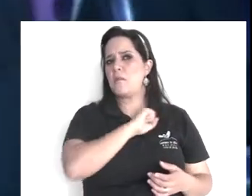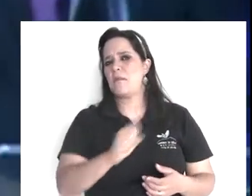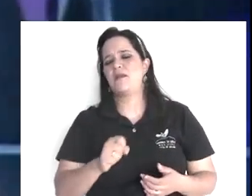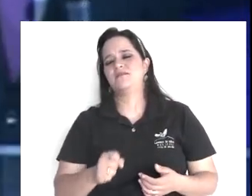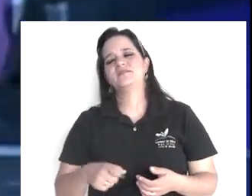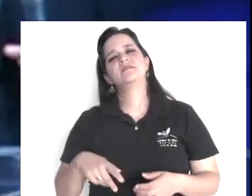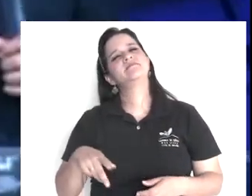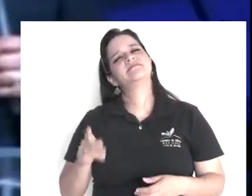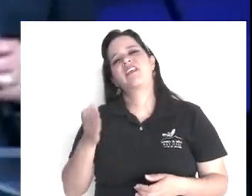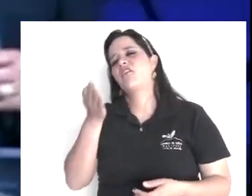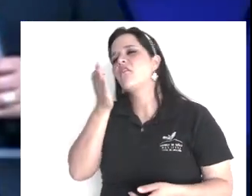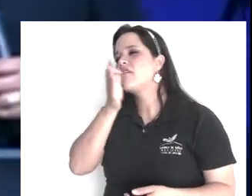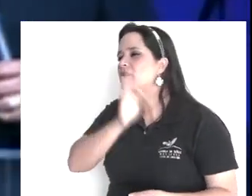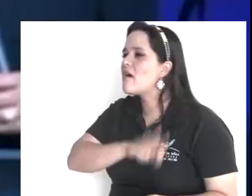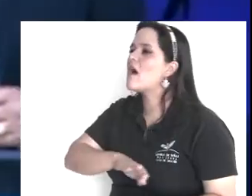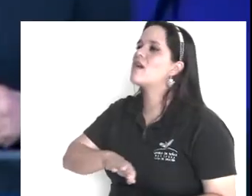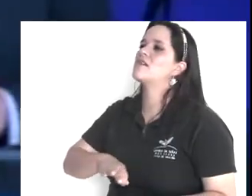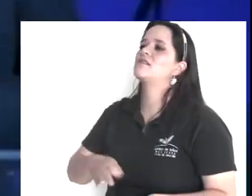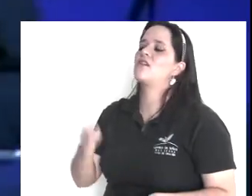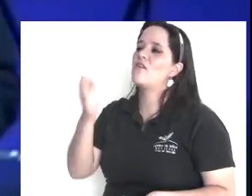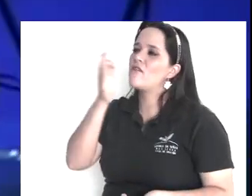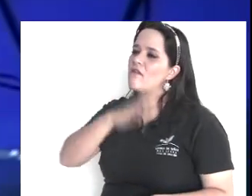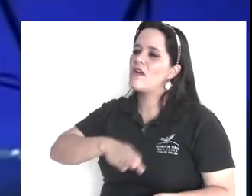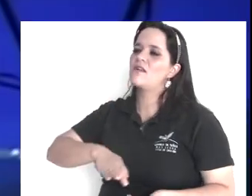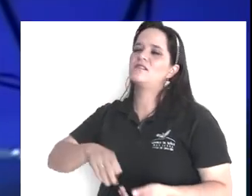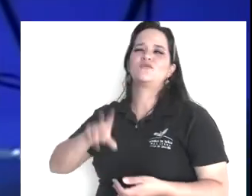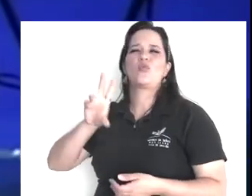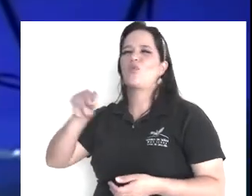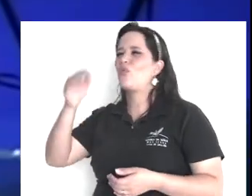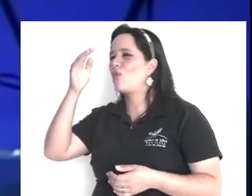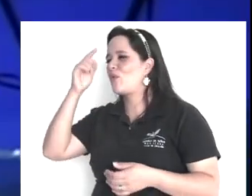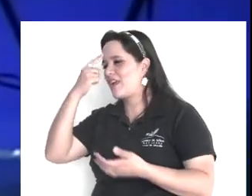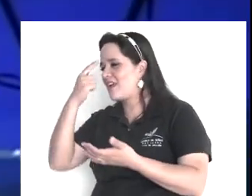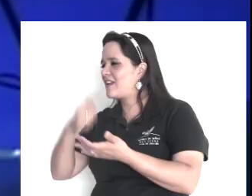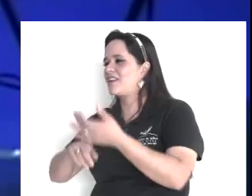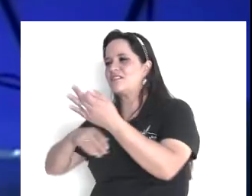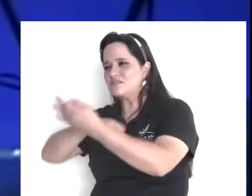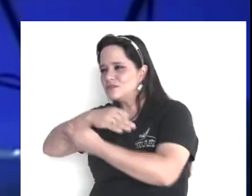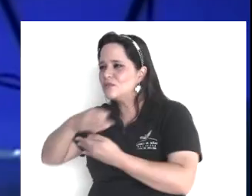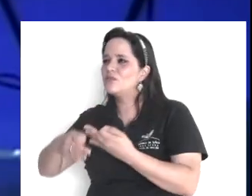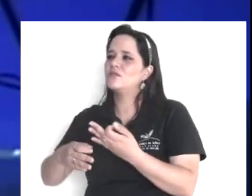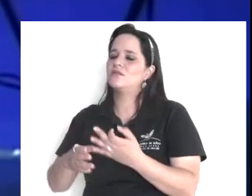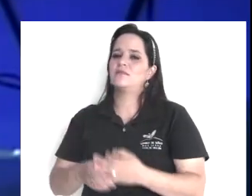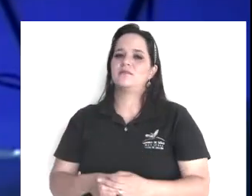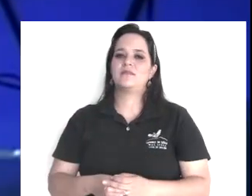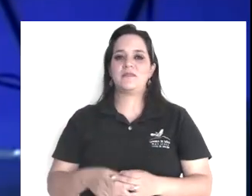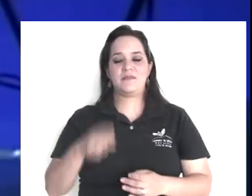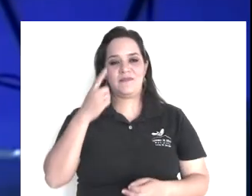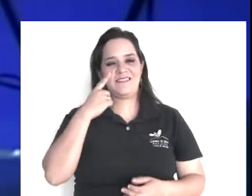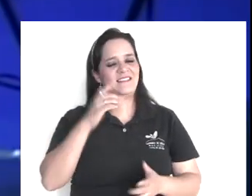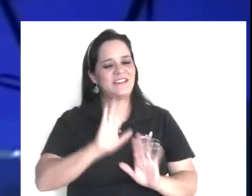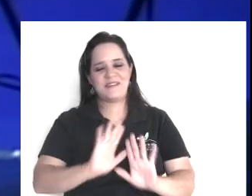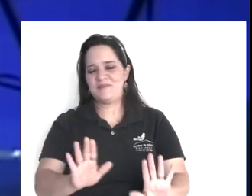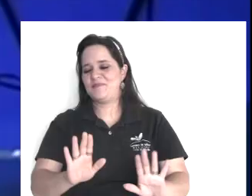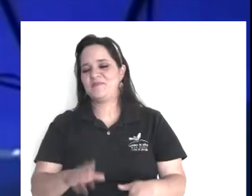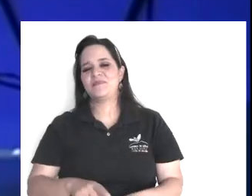es increíble, lo que, lo que se puede dar, bueno, seguimos ahí en Deuteronomio, 19, 19,